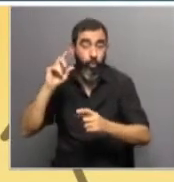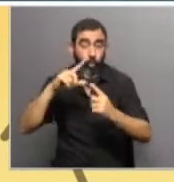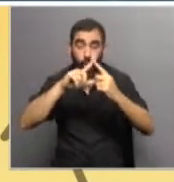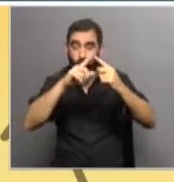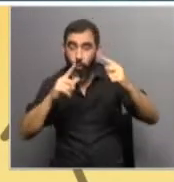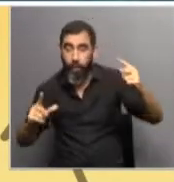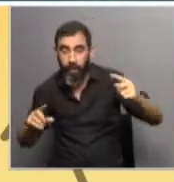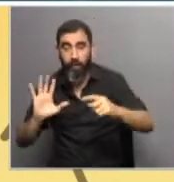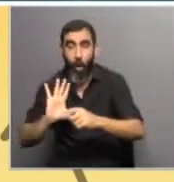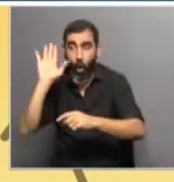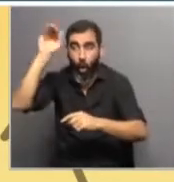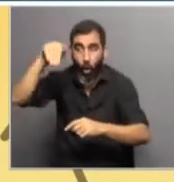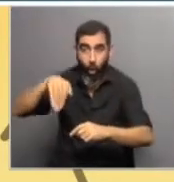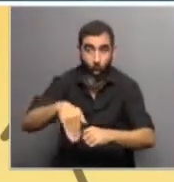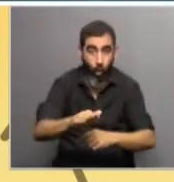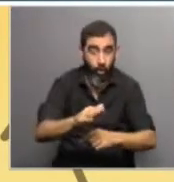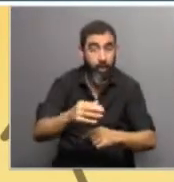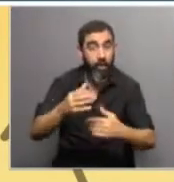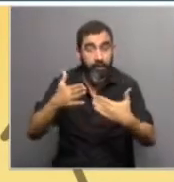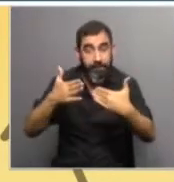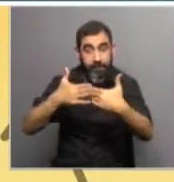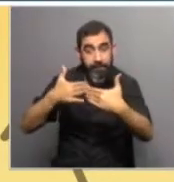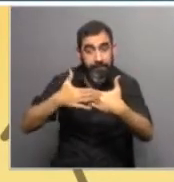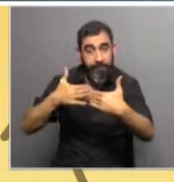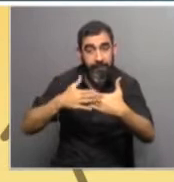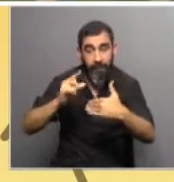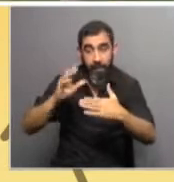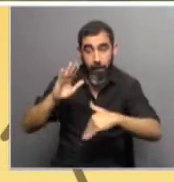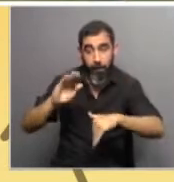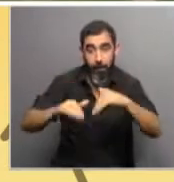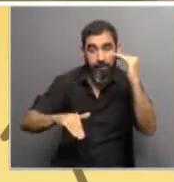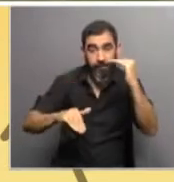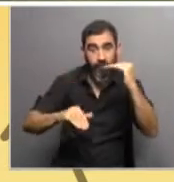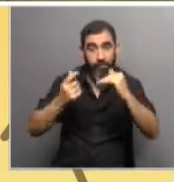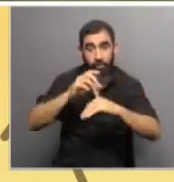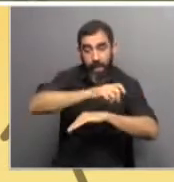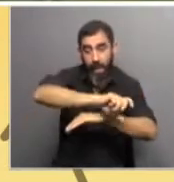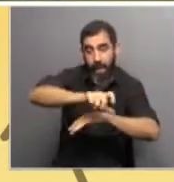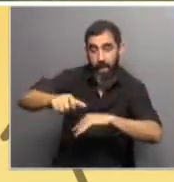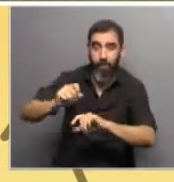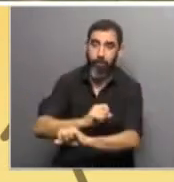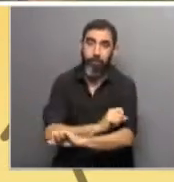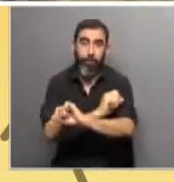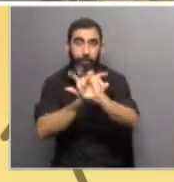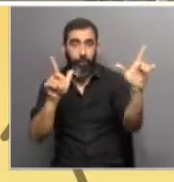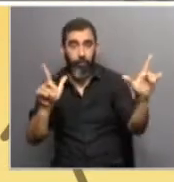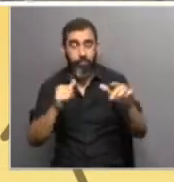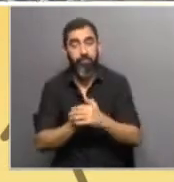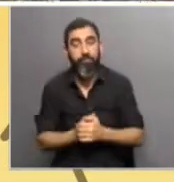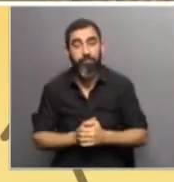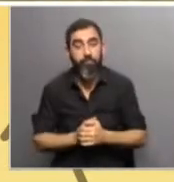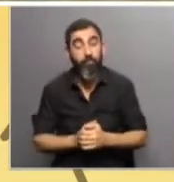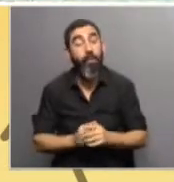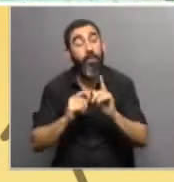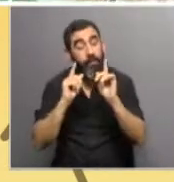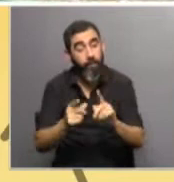y el oleaje se desarrolla sobre ese aumento mayor, la erosión costera va a ser mayor. Y no hay cuenta. Y una de las cosas que